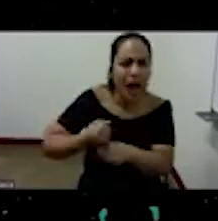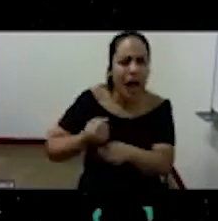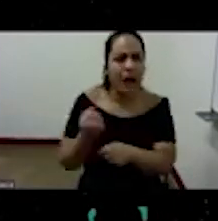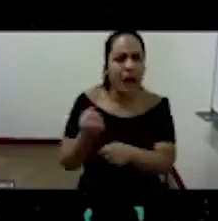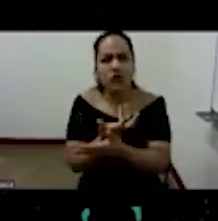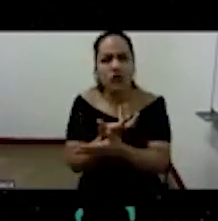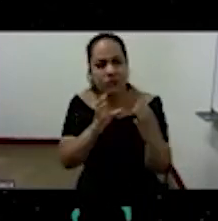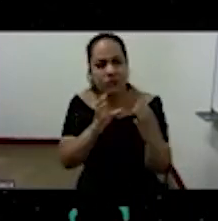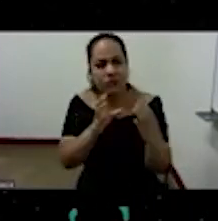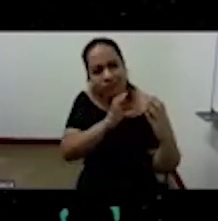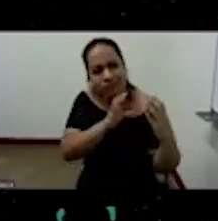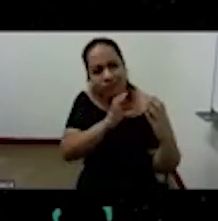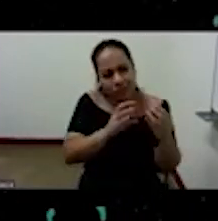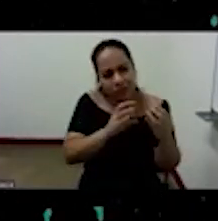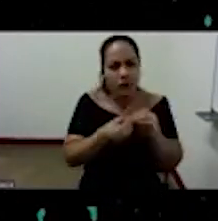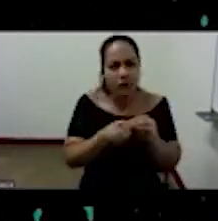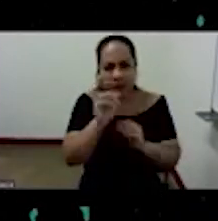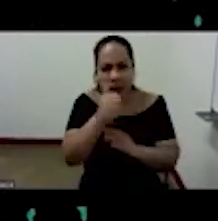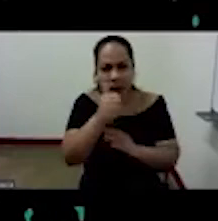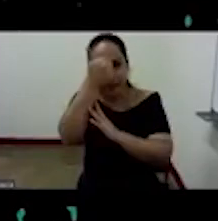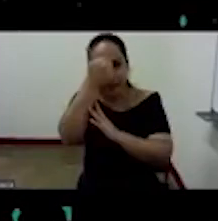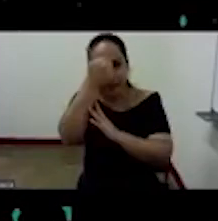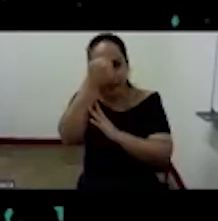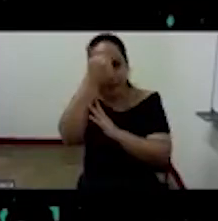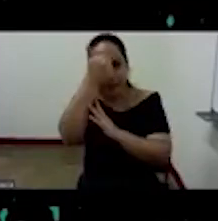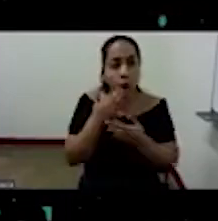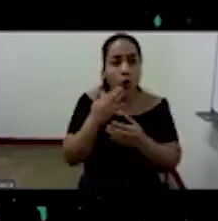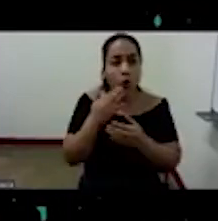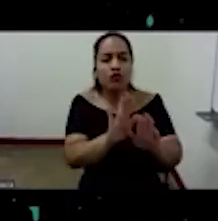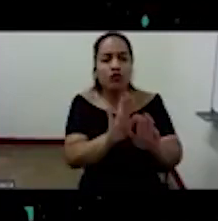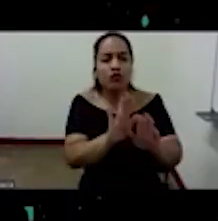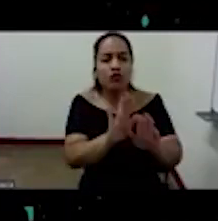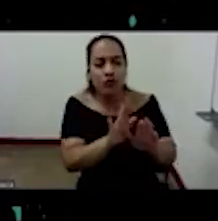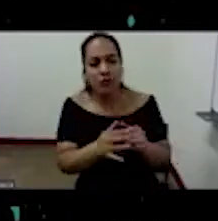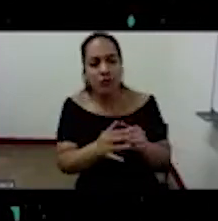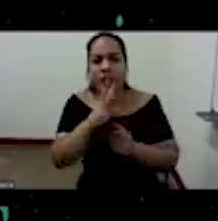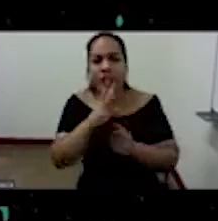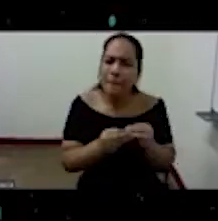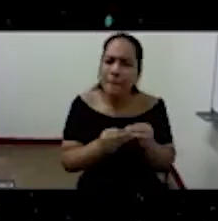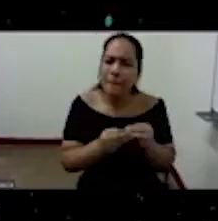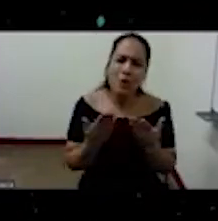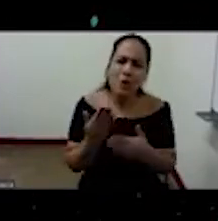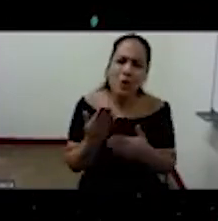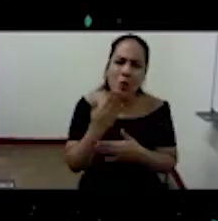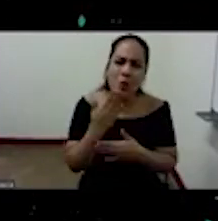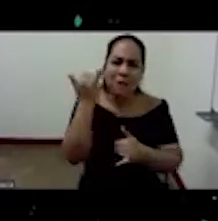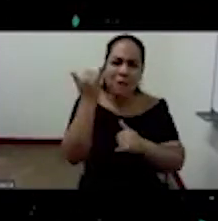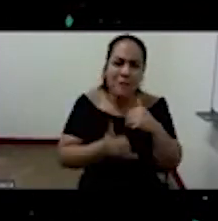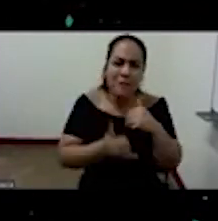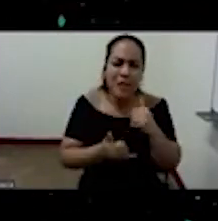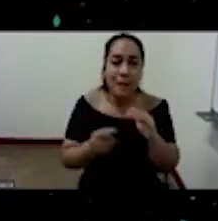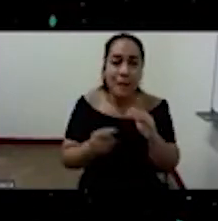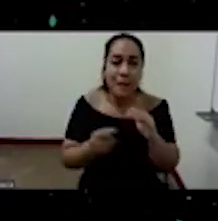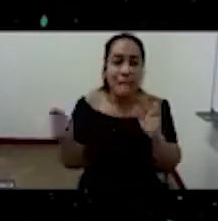modernidad del tardo capitalismo hasta cuando a un cierto punto